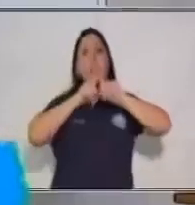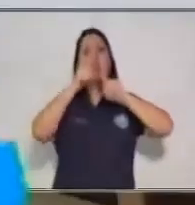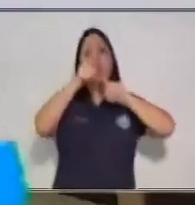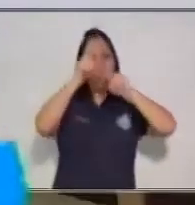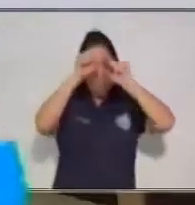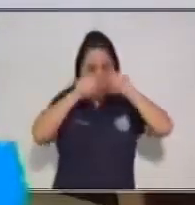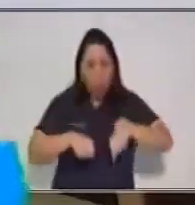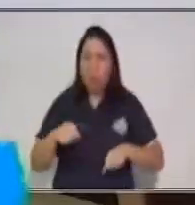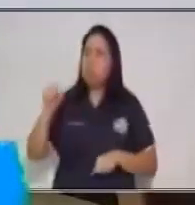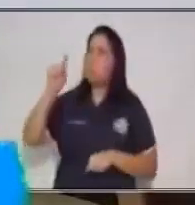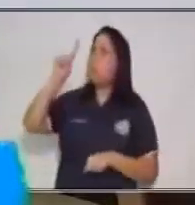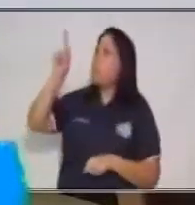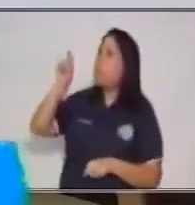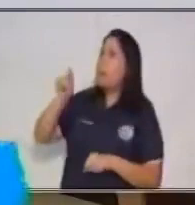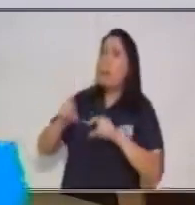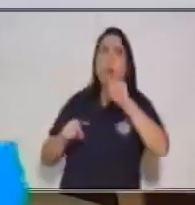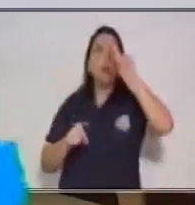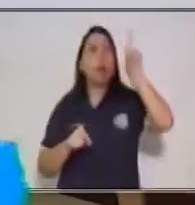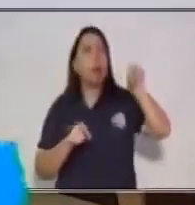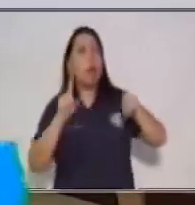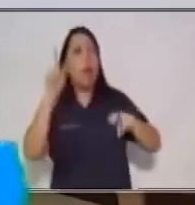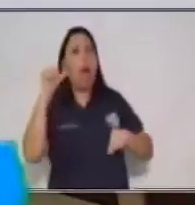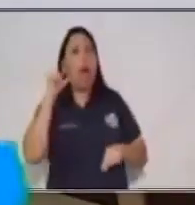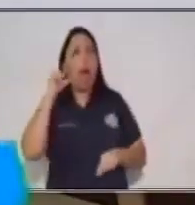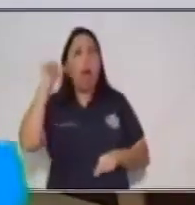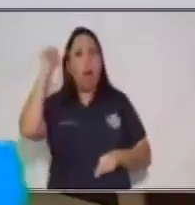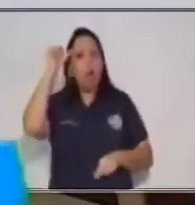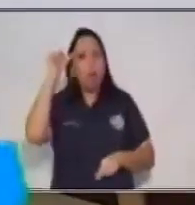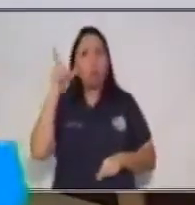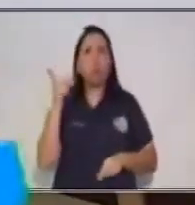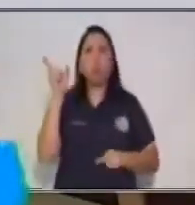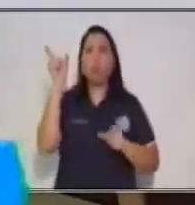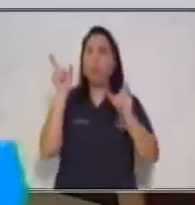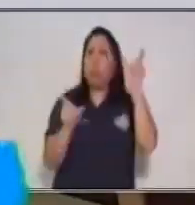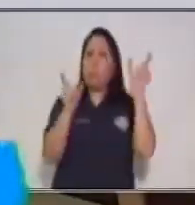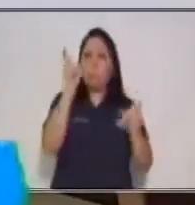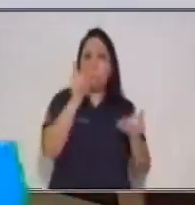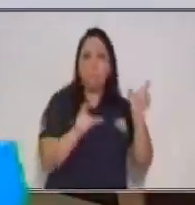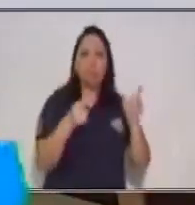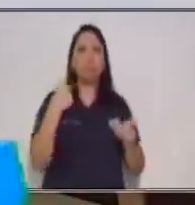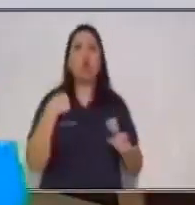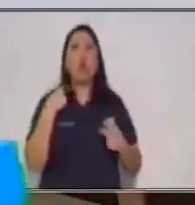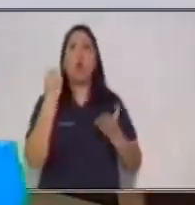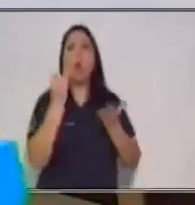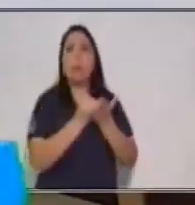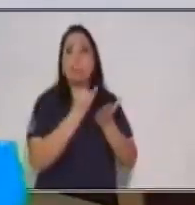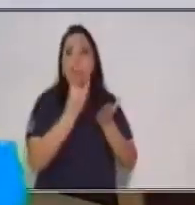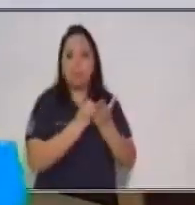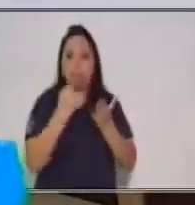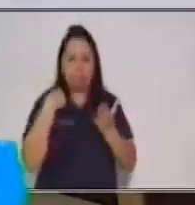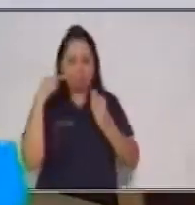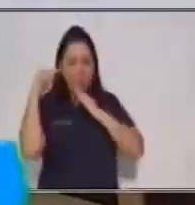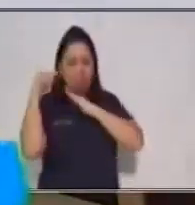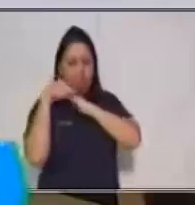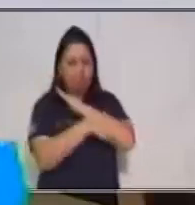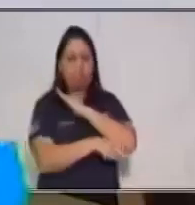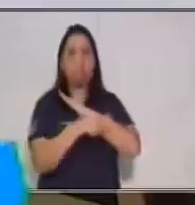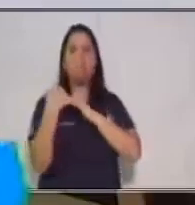consultarlas con algún adulto, con alguien más o buscarlas para así profundizar en ese tema.